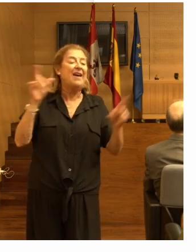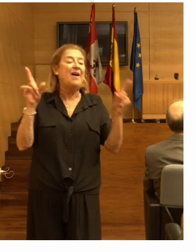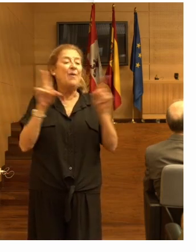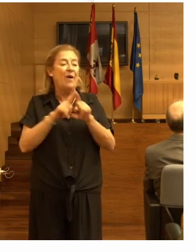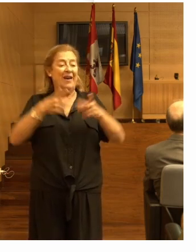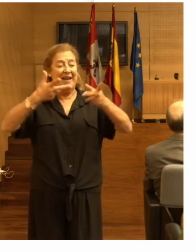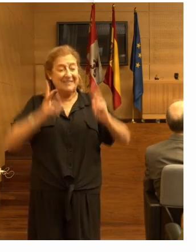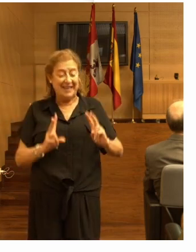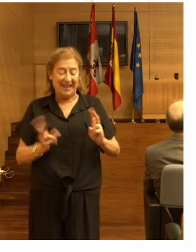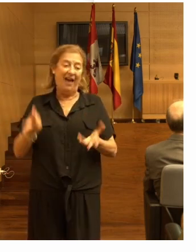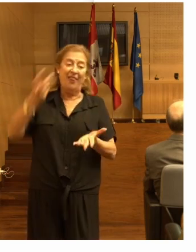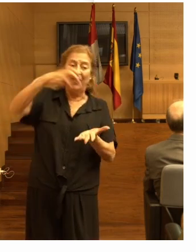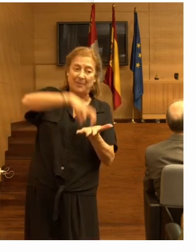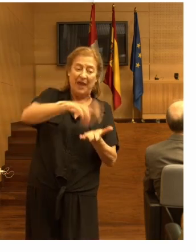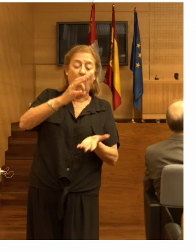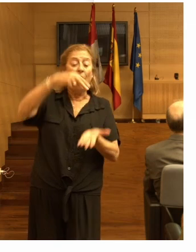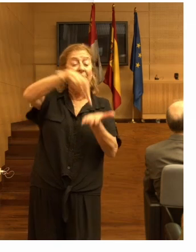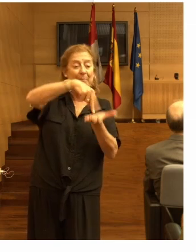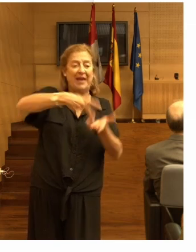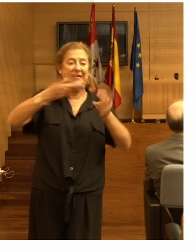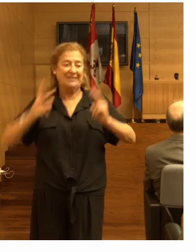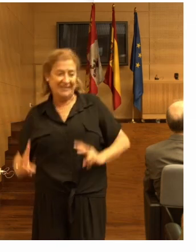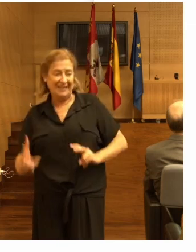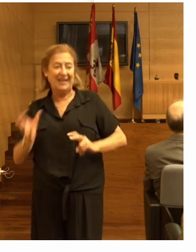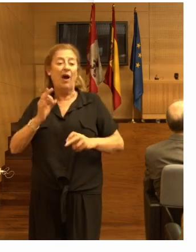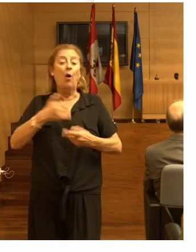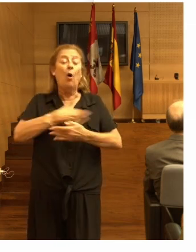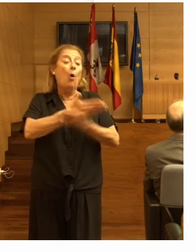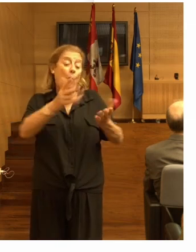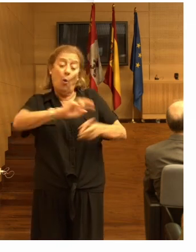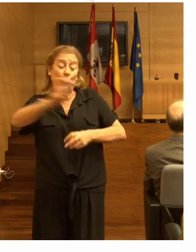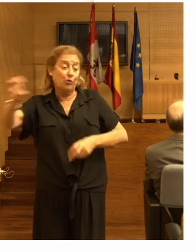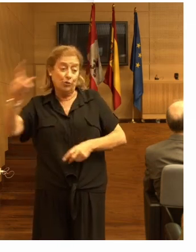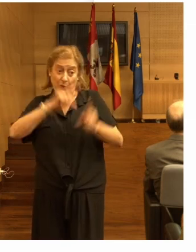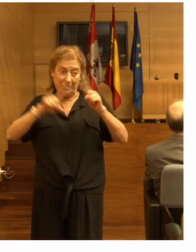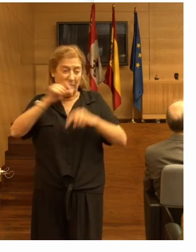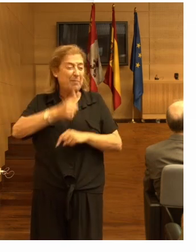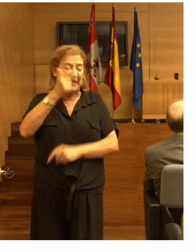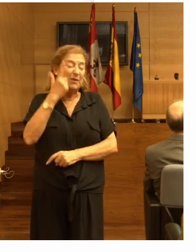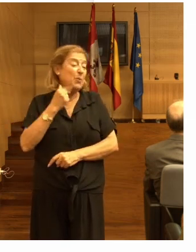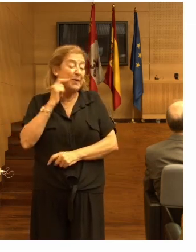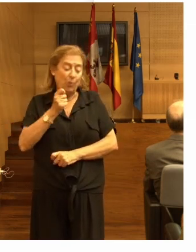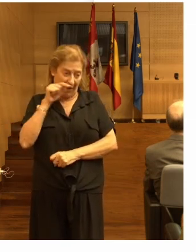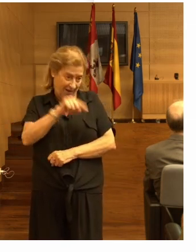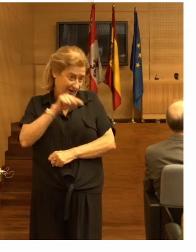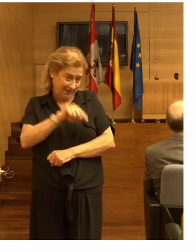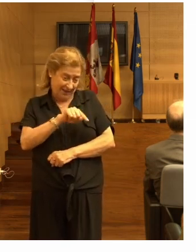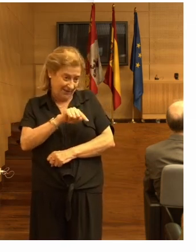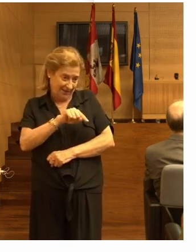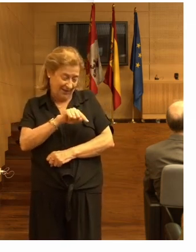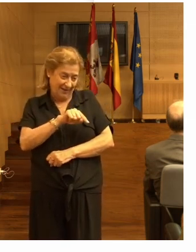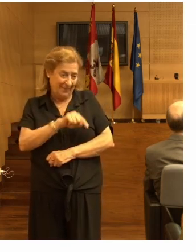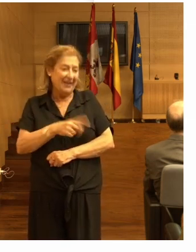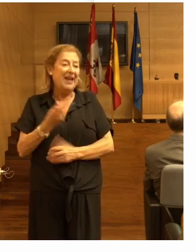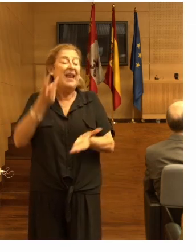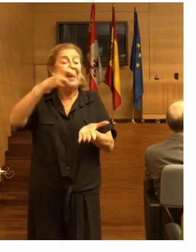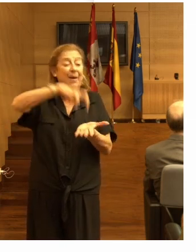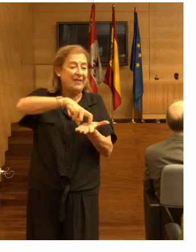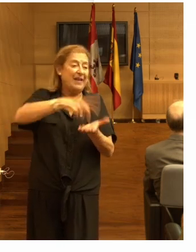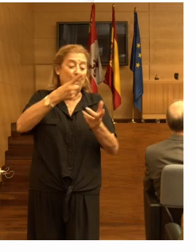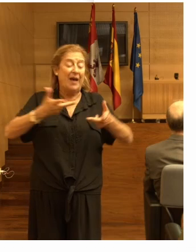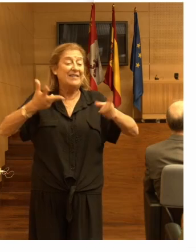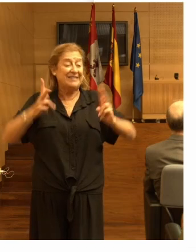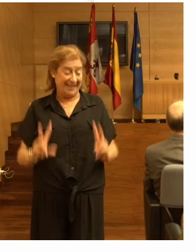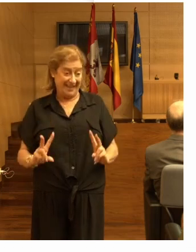sentado a de pie, de de pie a sentado o por otros problemas. Pero bueno, las más comunes son esas, de levantarse de una